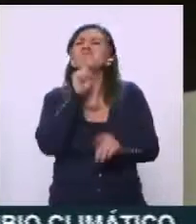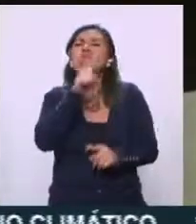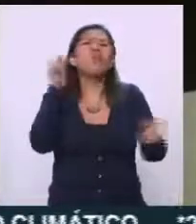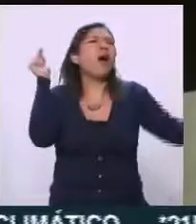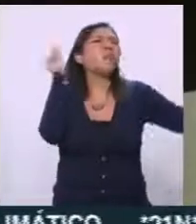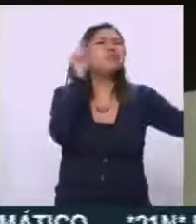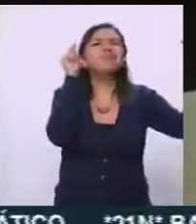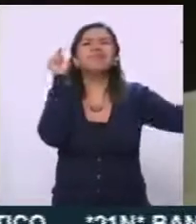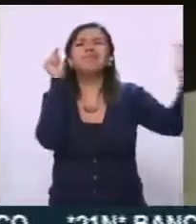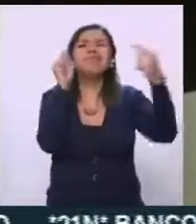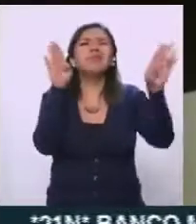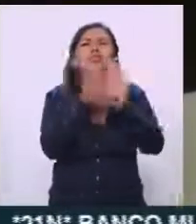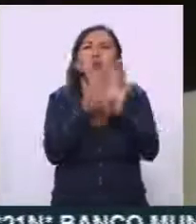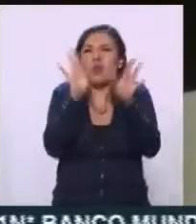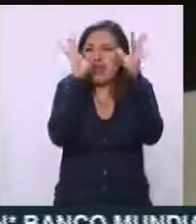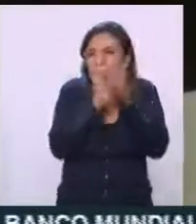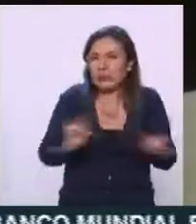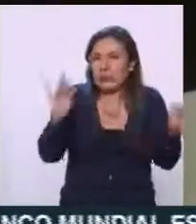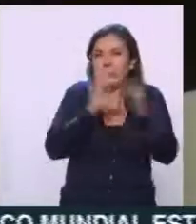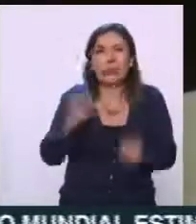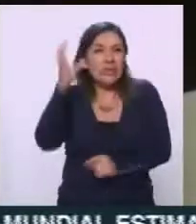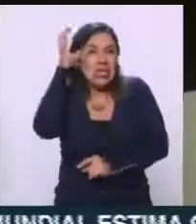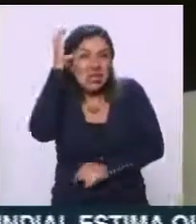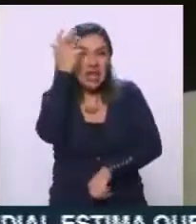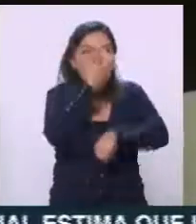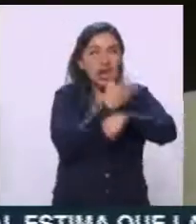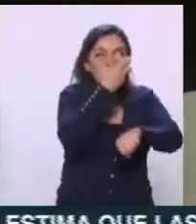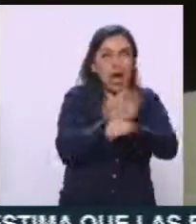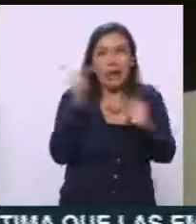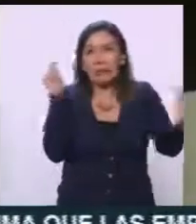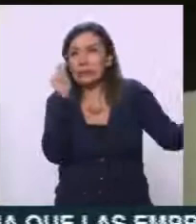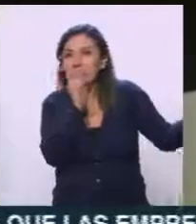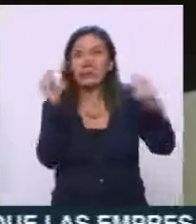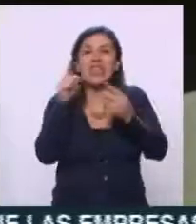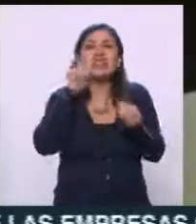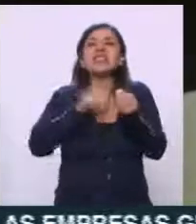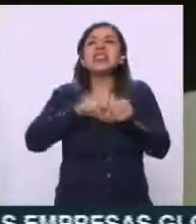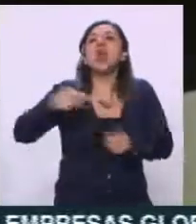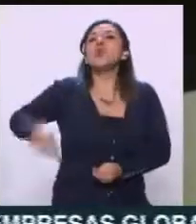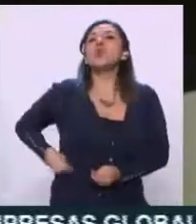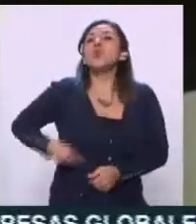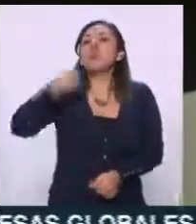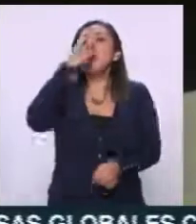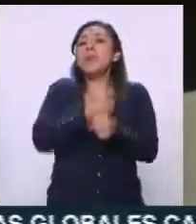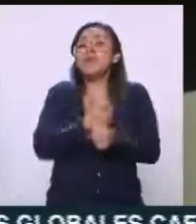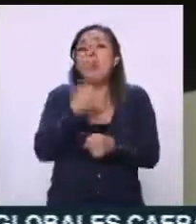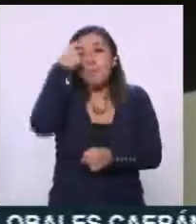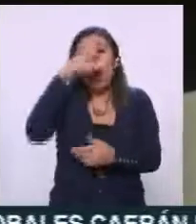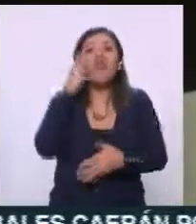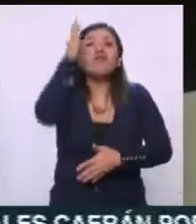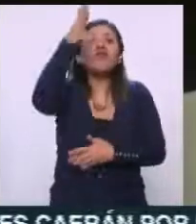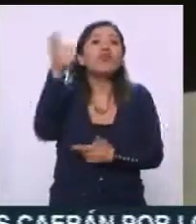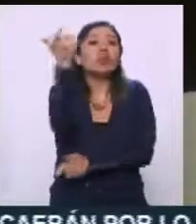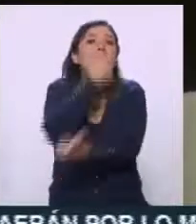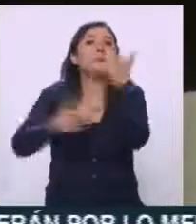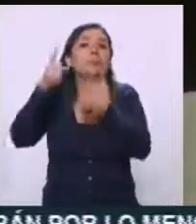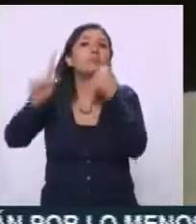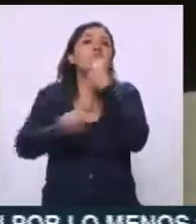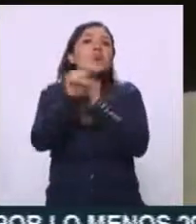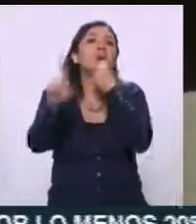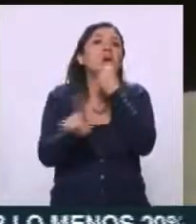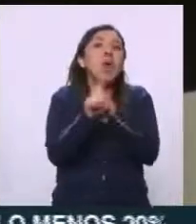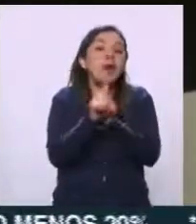pelea entre narrativas, ¿no?, desde China y Estados Unidos, para ver quién se echa la culpa del desastre que viene, ¿no?, del desastre económico,